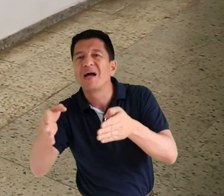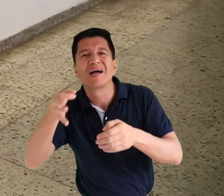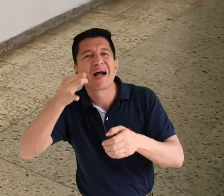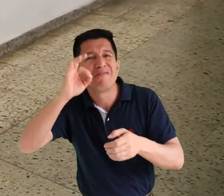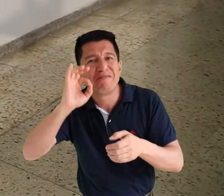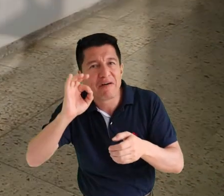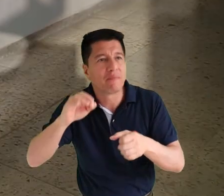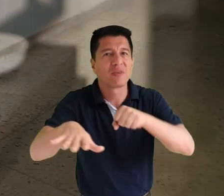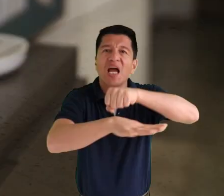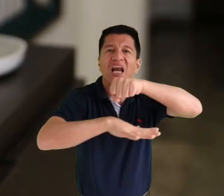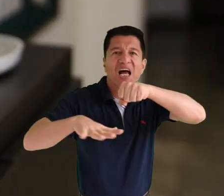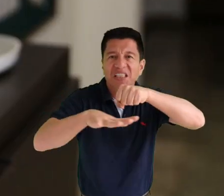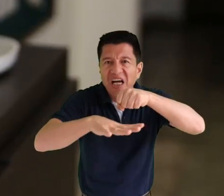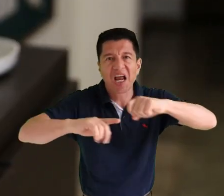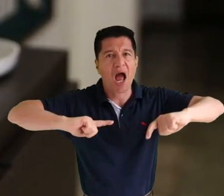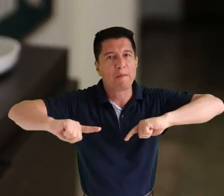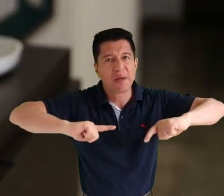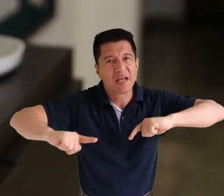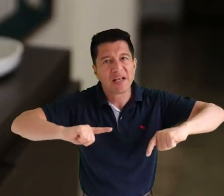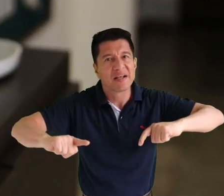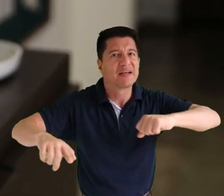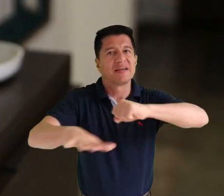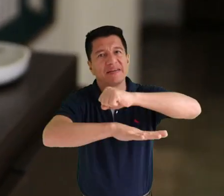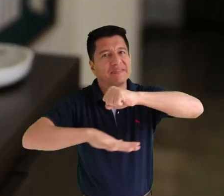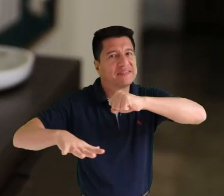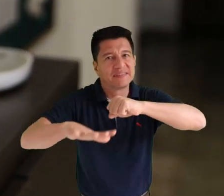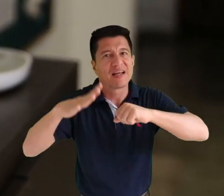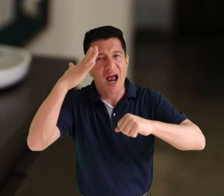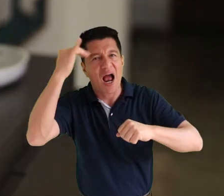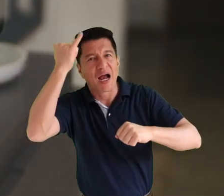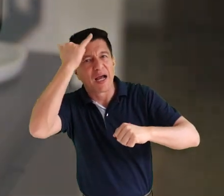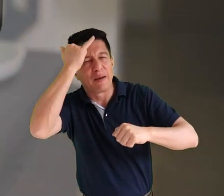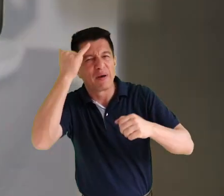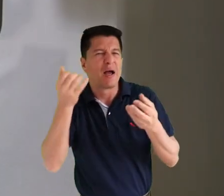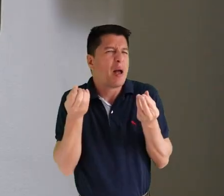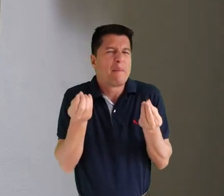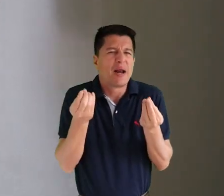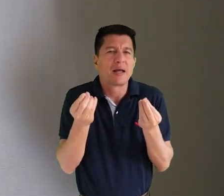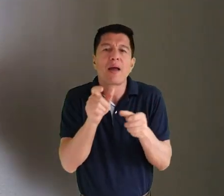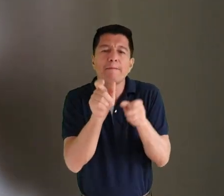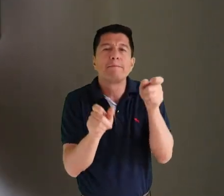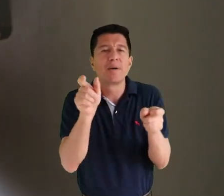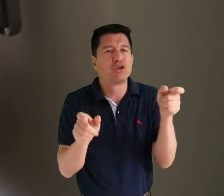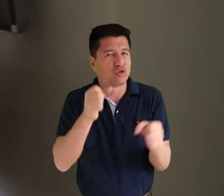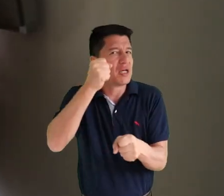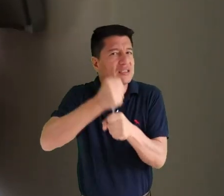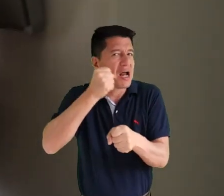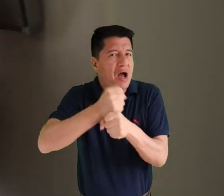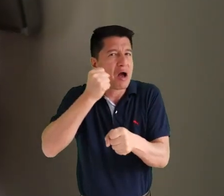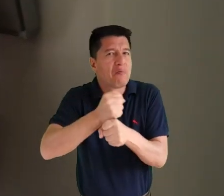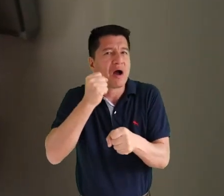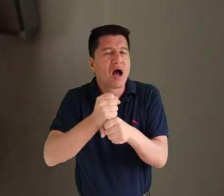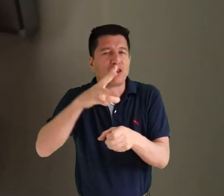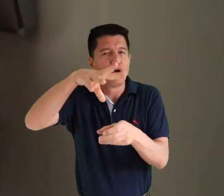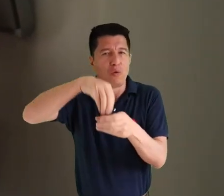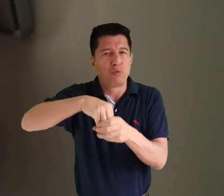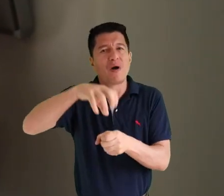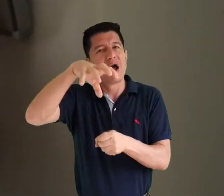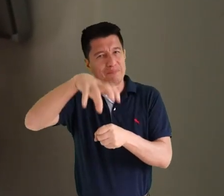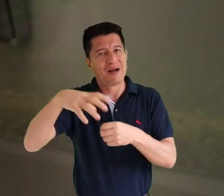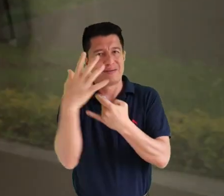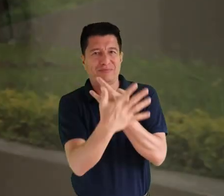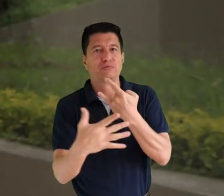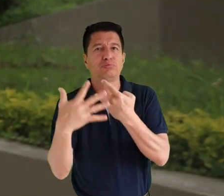Van a estar en las áreas administrativas y en las áreas académicas con el fin de que las personas que están laborando para la